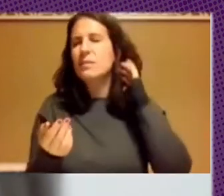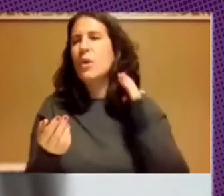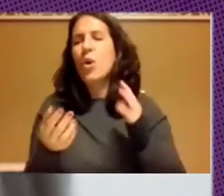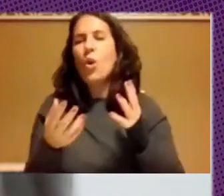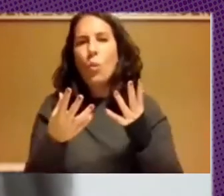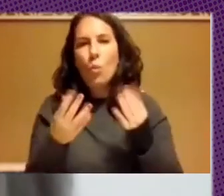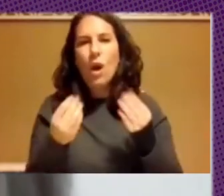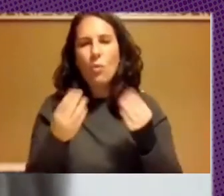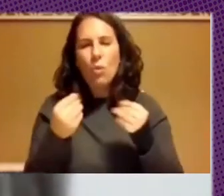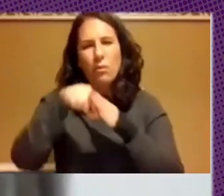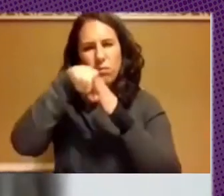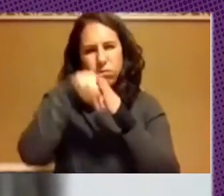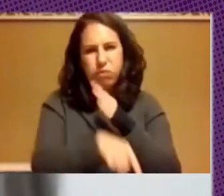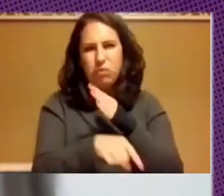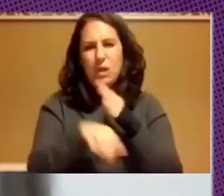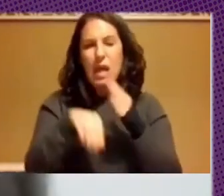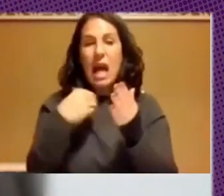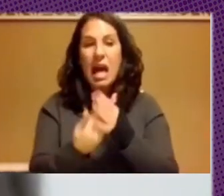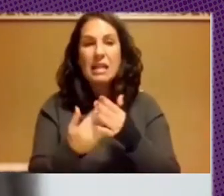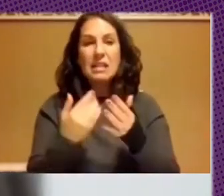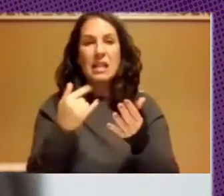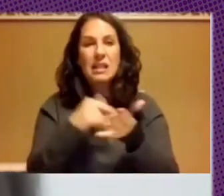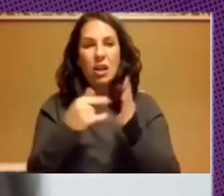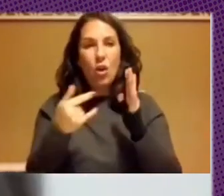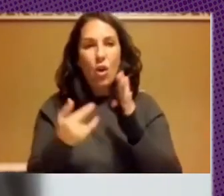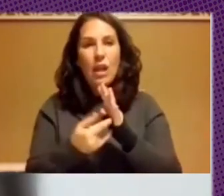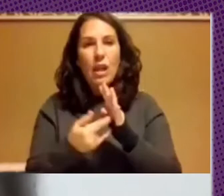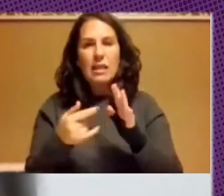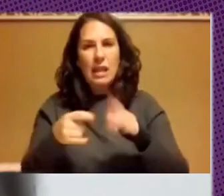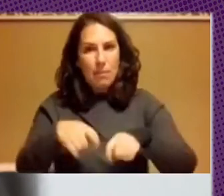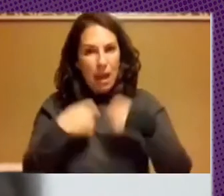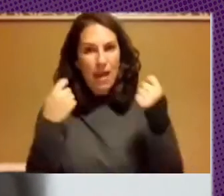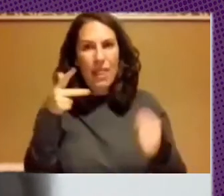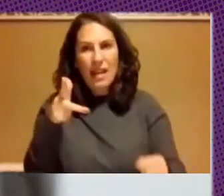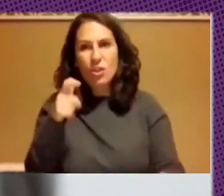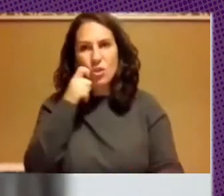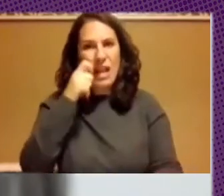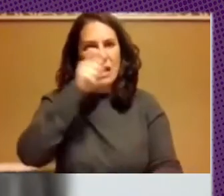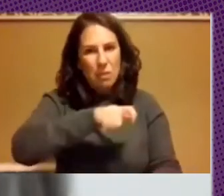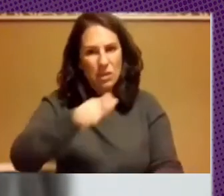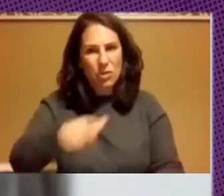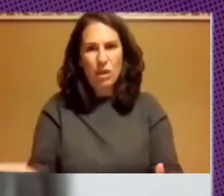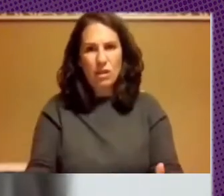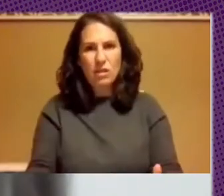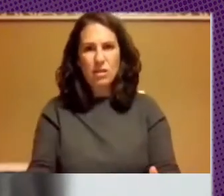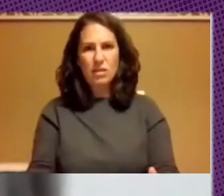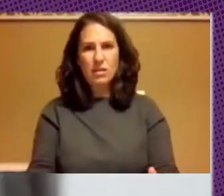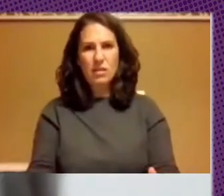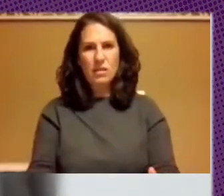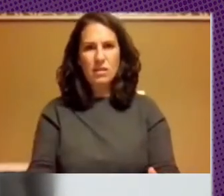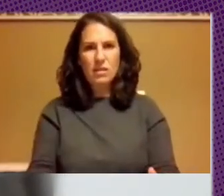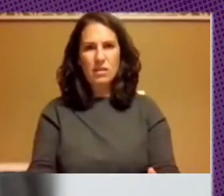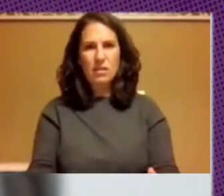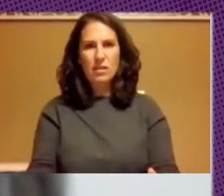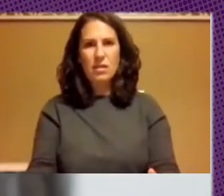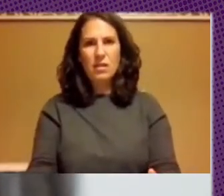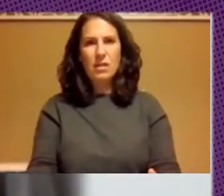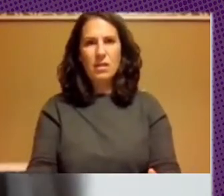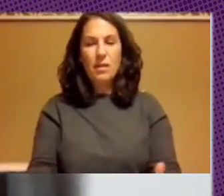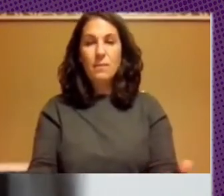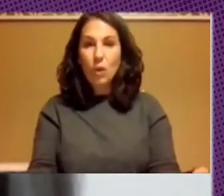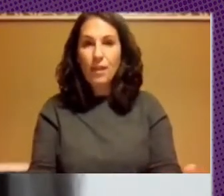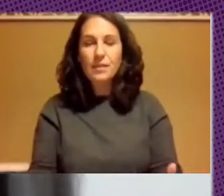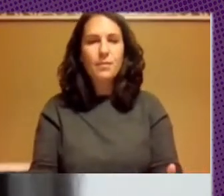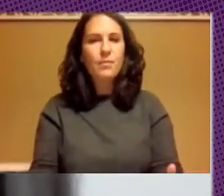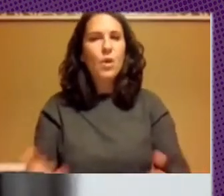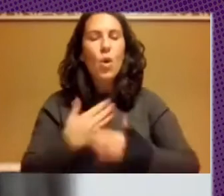e incluso con tecnologías que son dilatorias de los derechos de las personas entonces toda solución que se